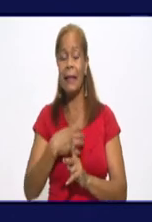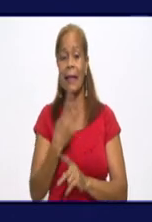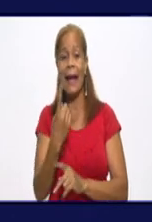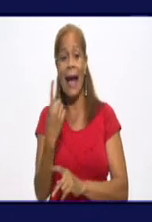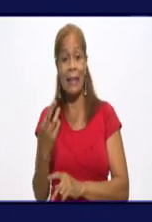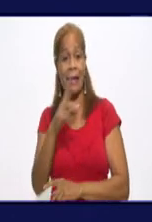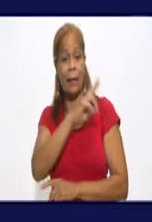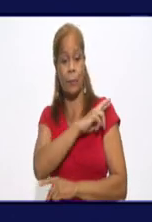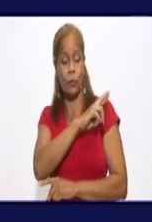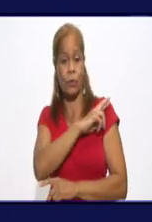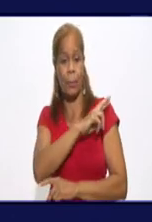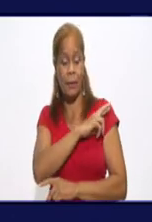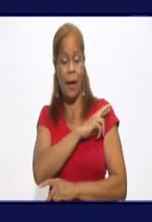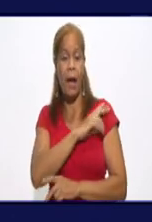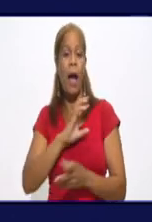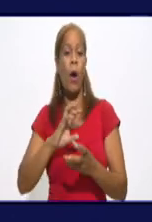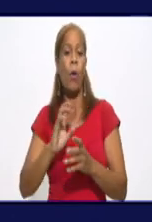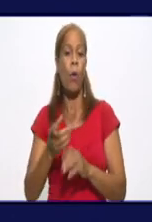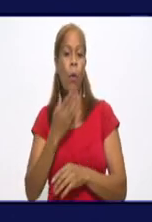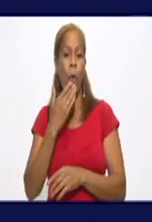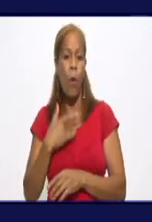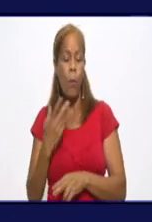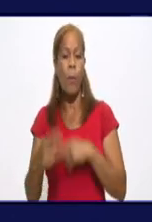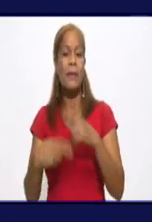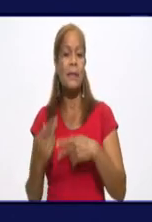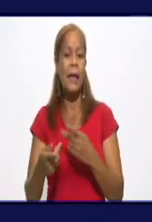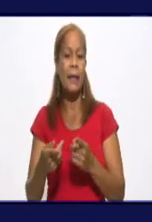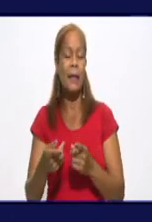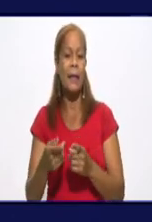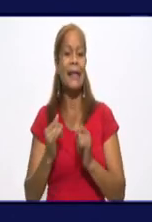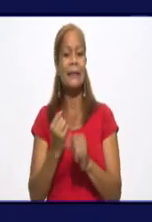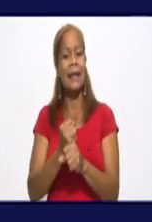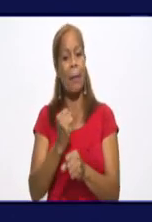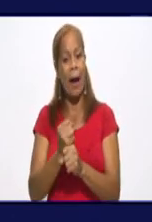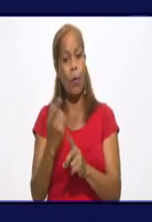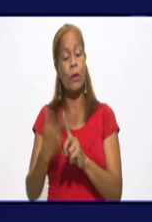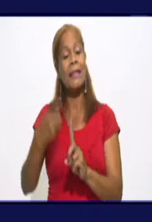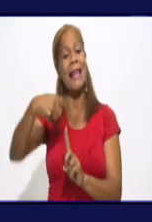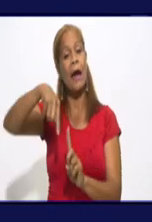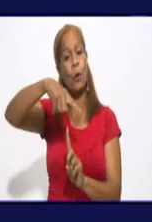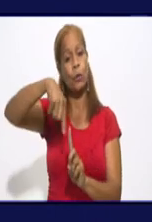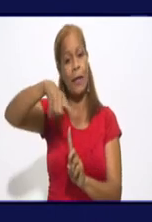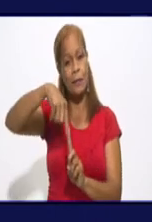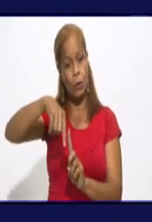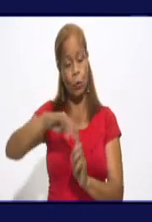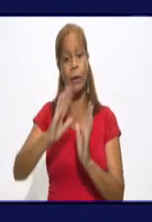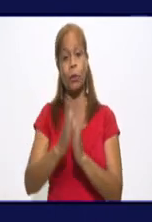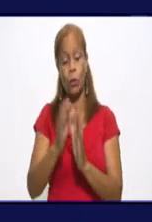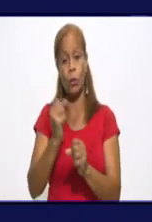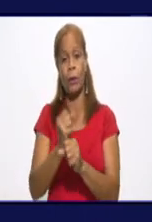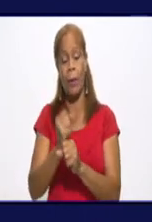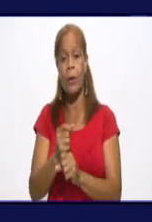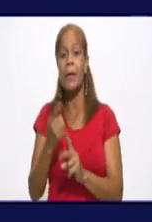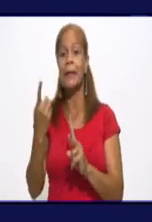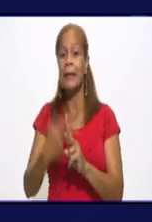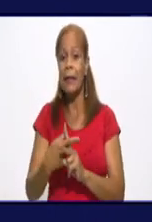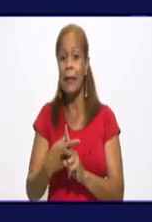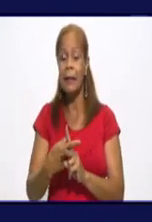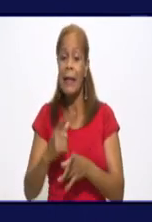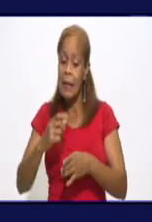organismo y cómo va a ser la atención y la rotación de los compañeros que allí trabajan. Y tenemos que evitar, yunel, cualquier evento institucional